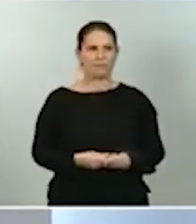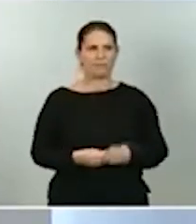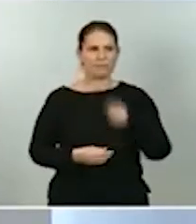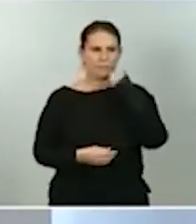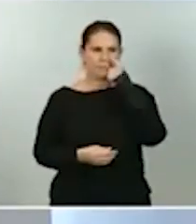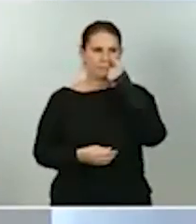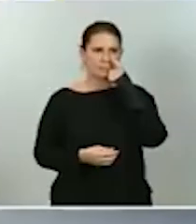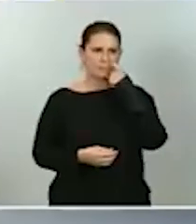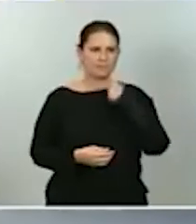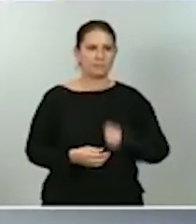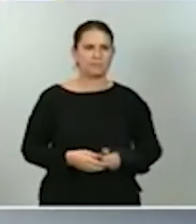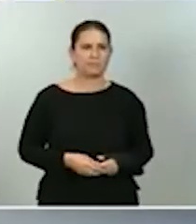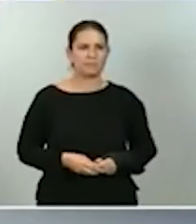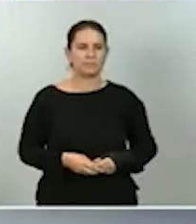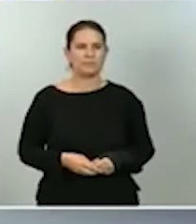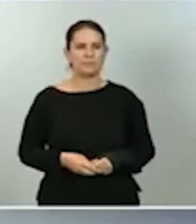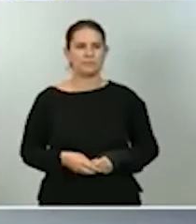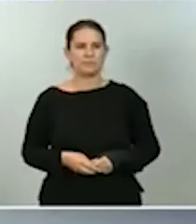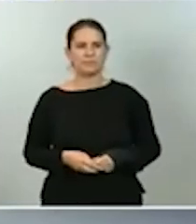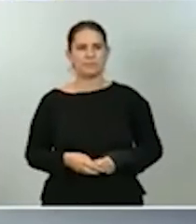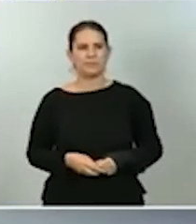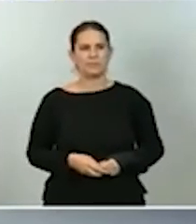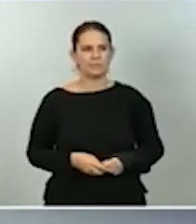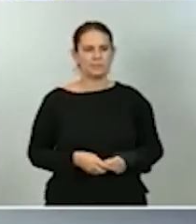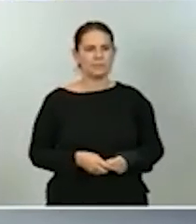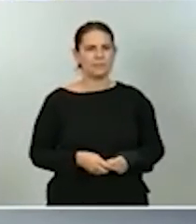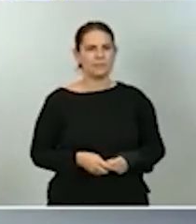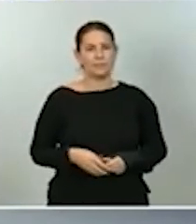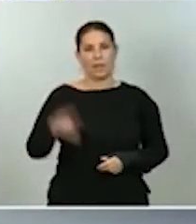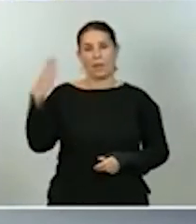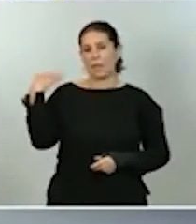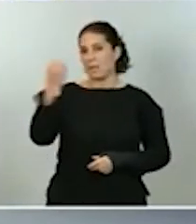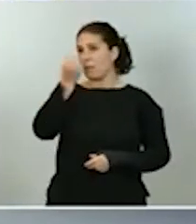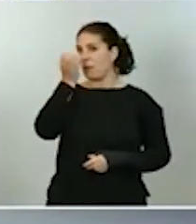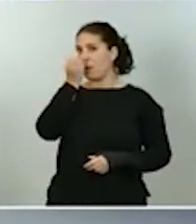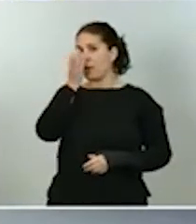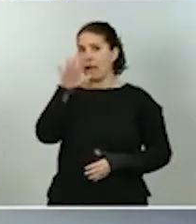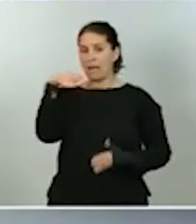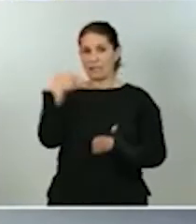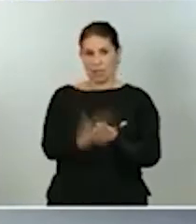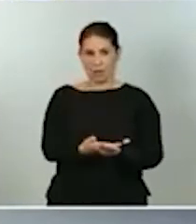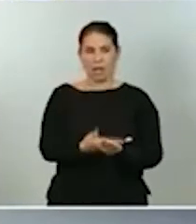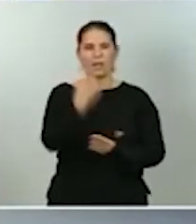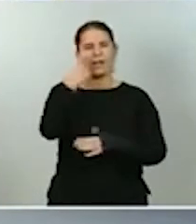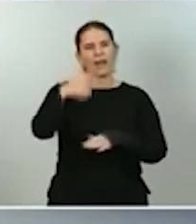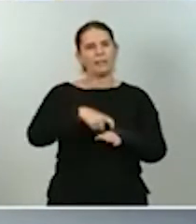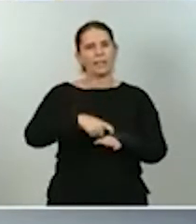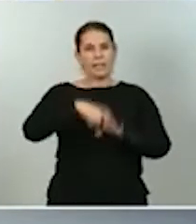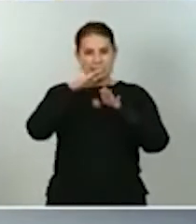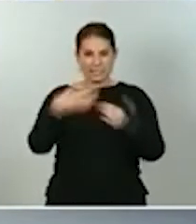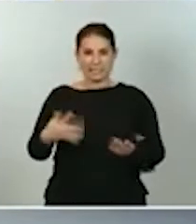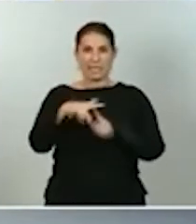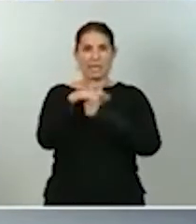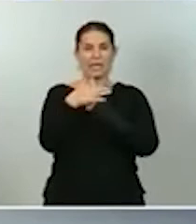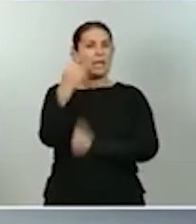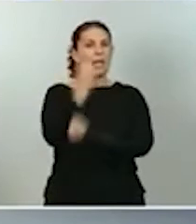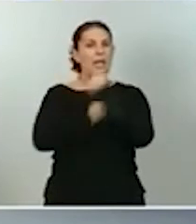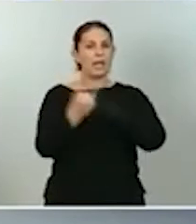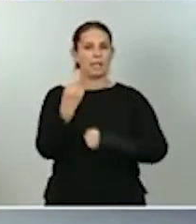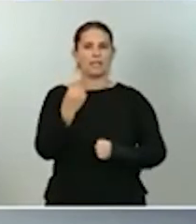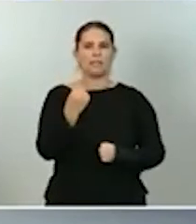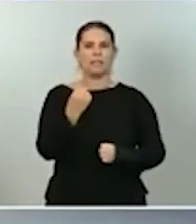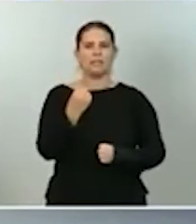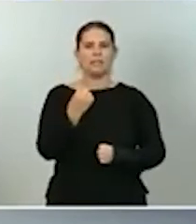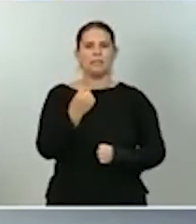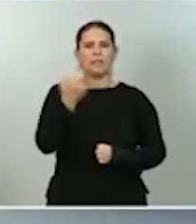Como hemos venido señalando desde la primavera, una de las características principales de la actual situación económica es el impacto diferenciado